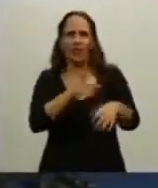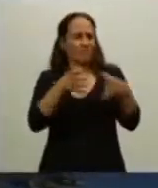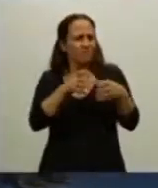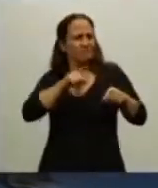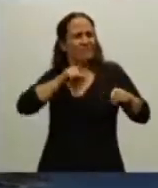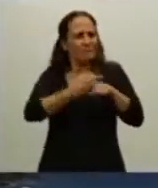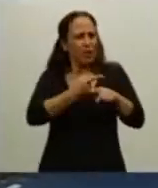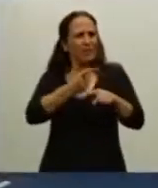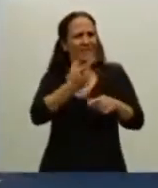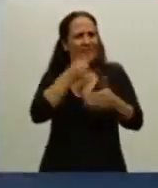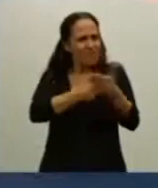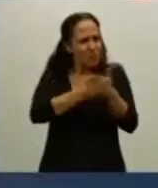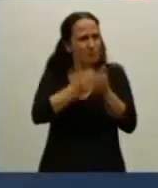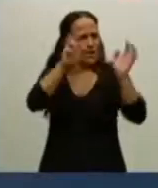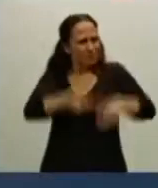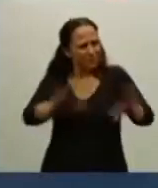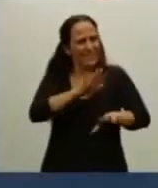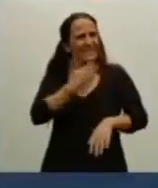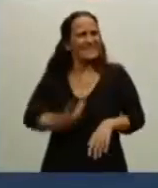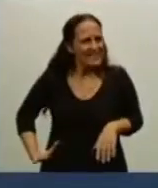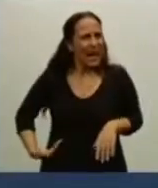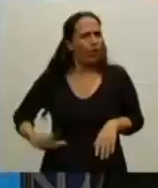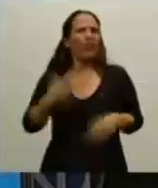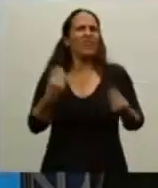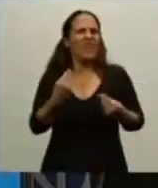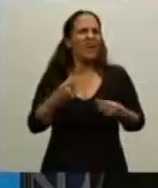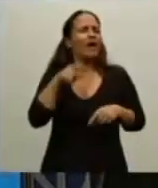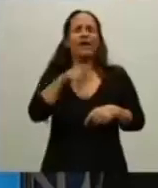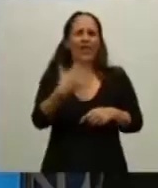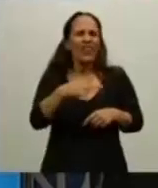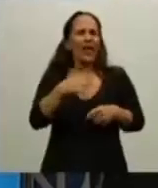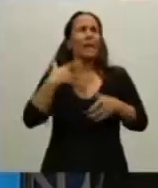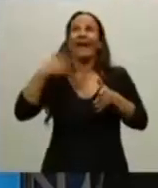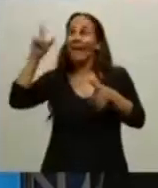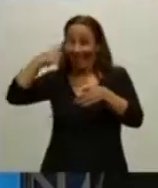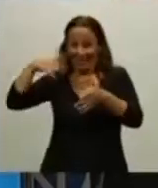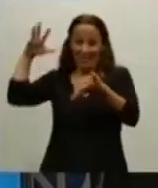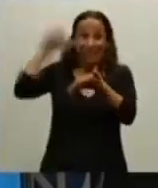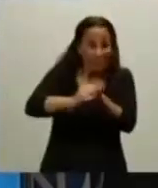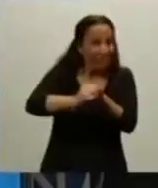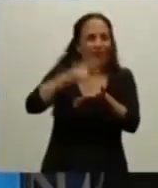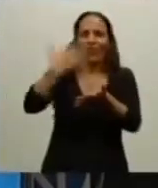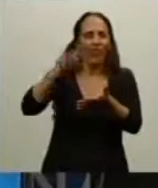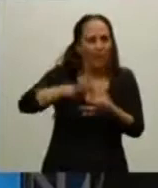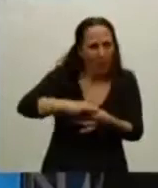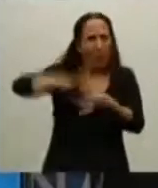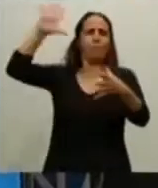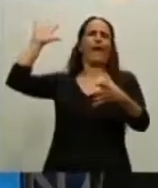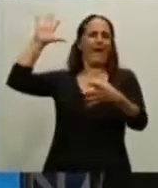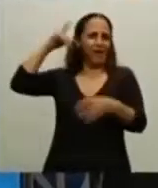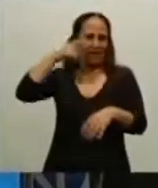de Estado y que es terminar con el último vestigio de colonialismo como es